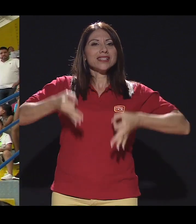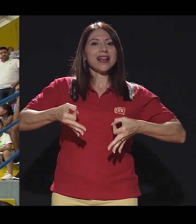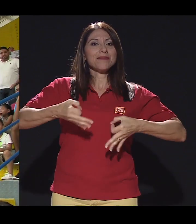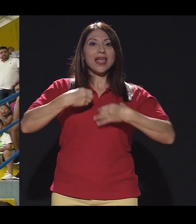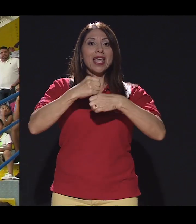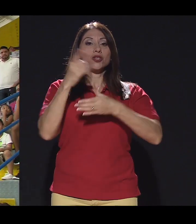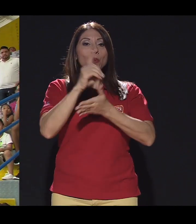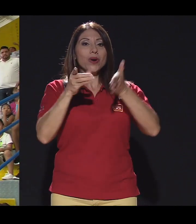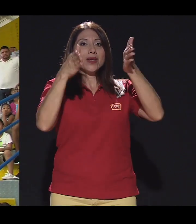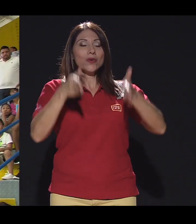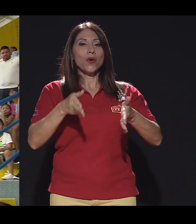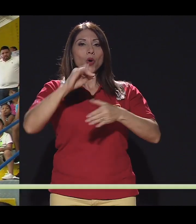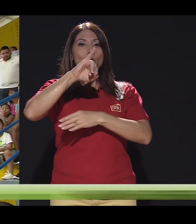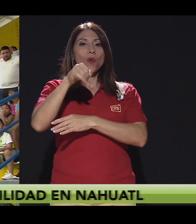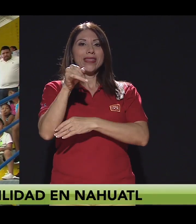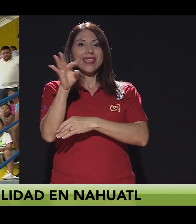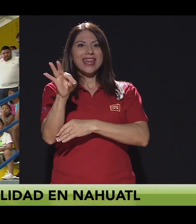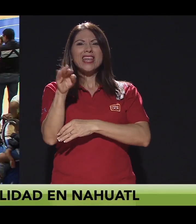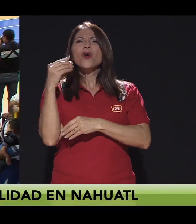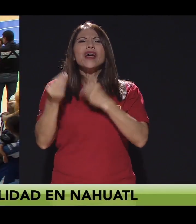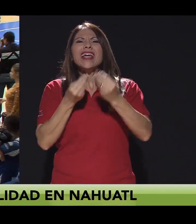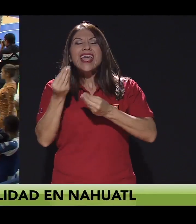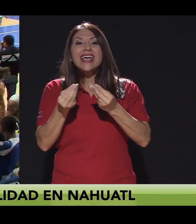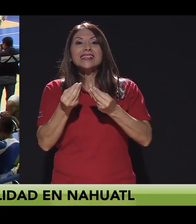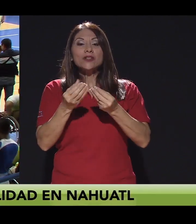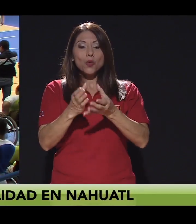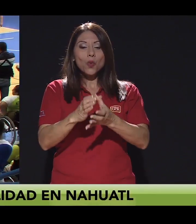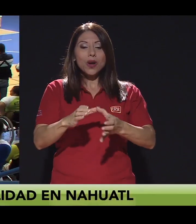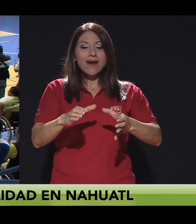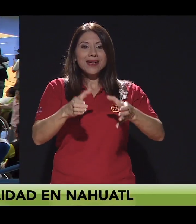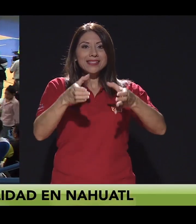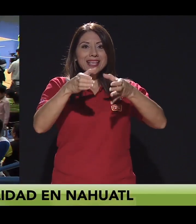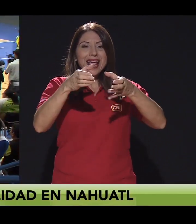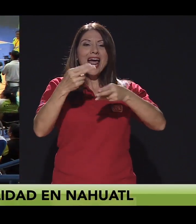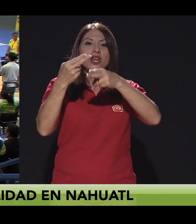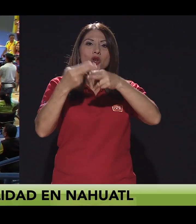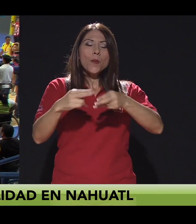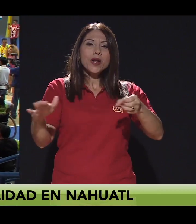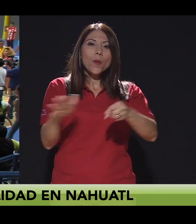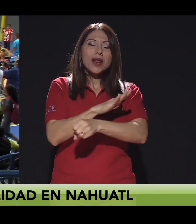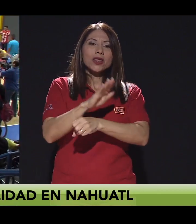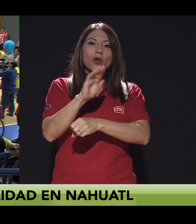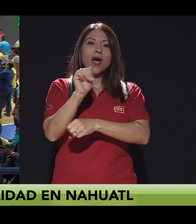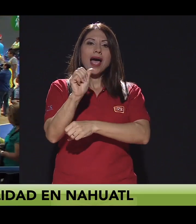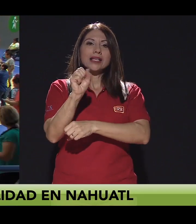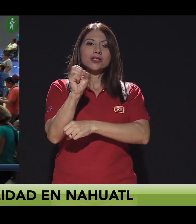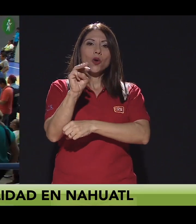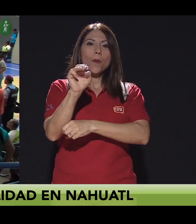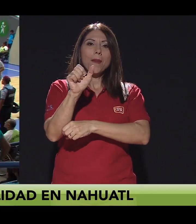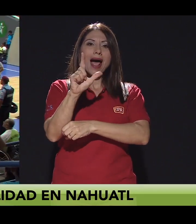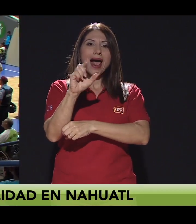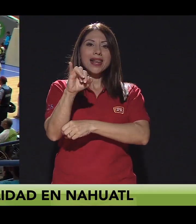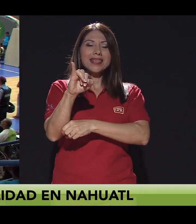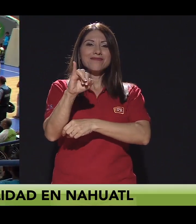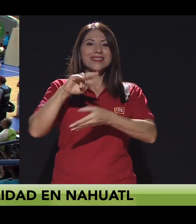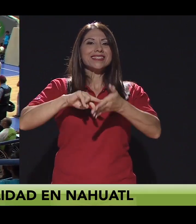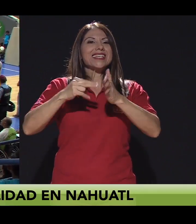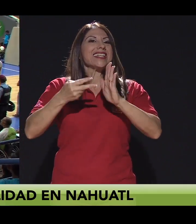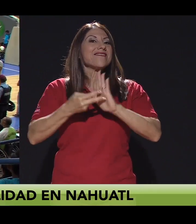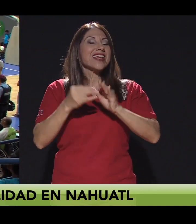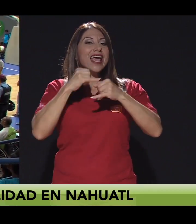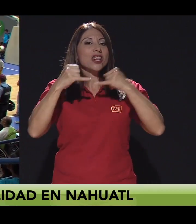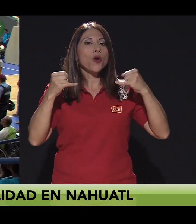Diseñada por el ilustrador Juan Tijerino, Mali es una vasija hecha por artesanos cuyo nombre completo es Aso Mali y significa paz y